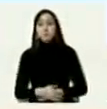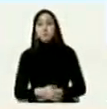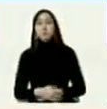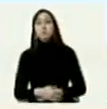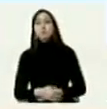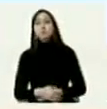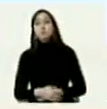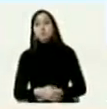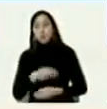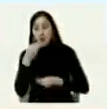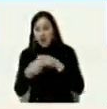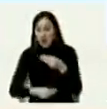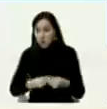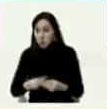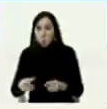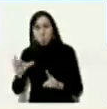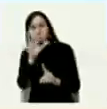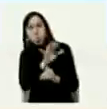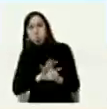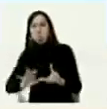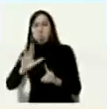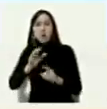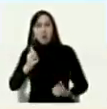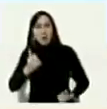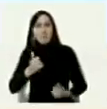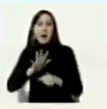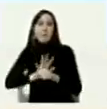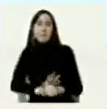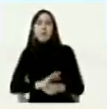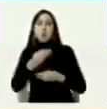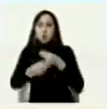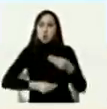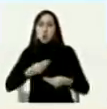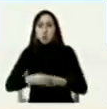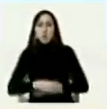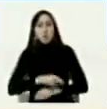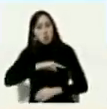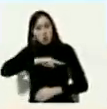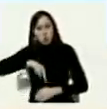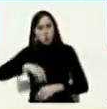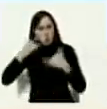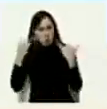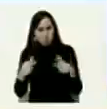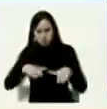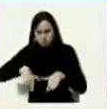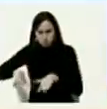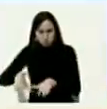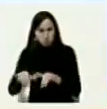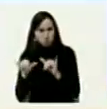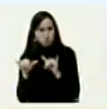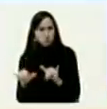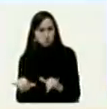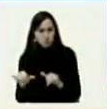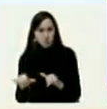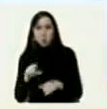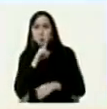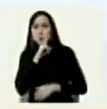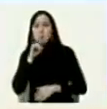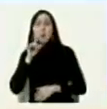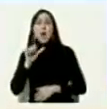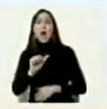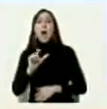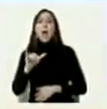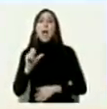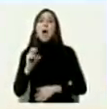cedió al chantaje y la presión nosotros en este mismo salón salón Ayacucho del